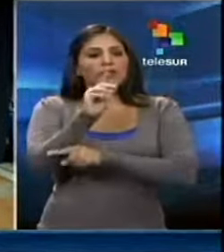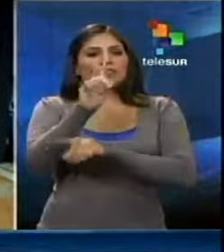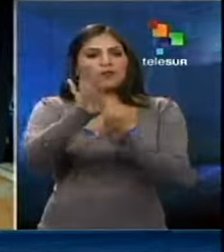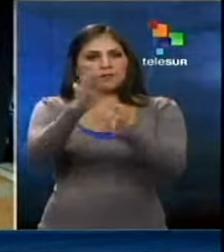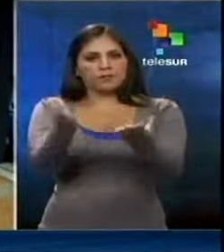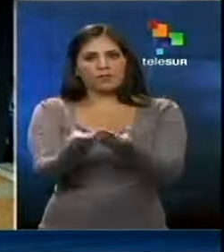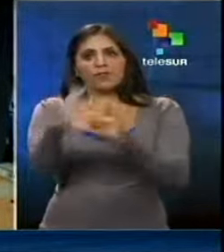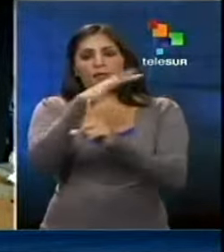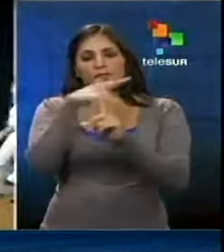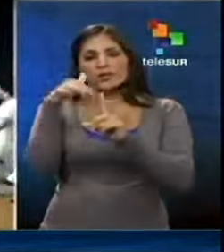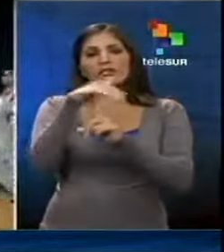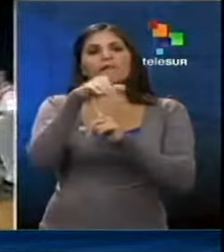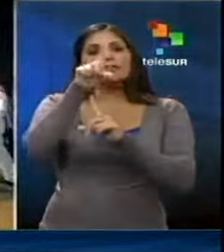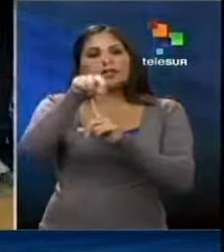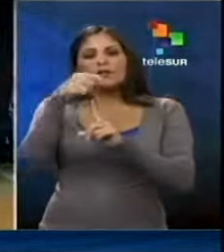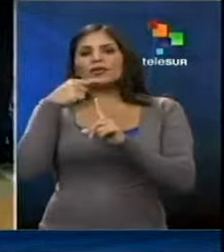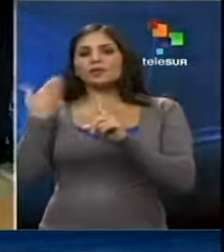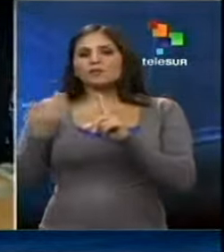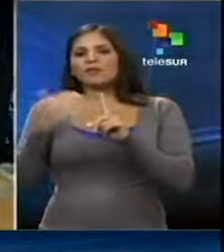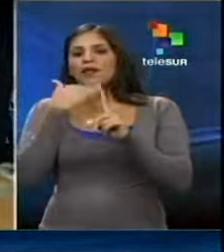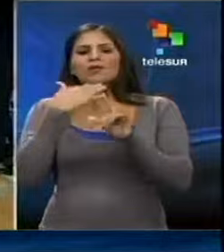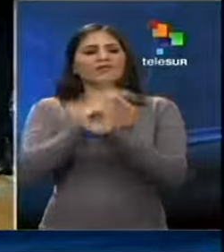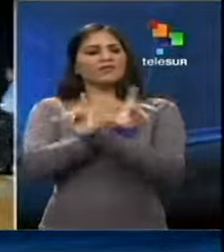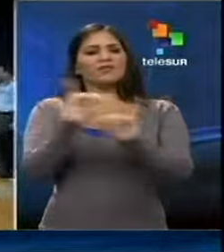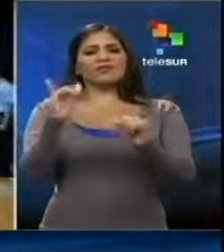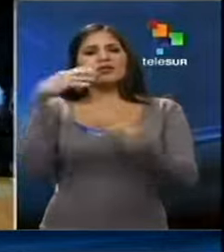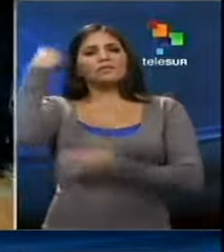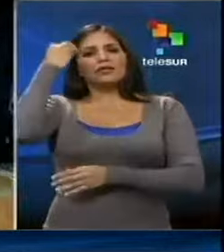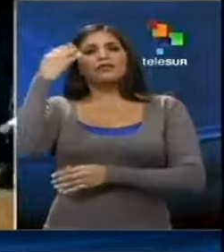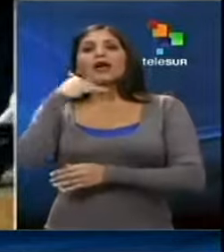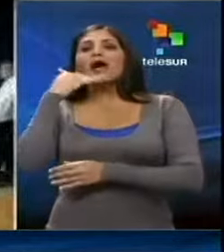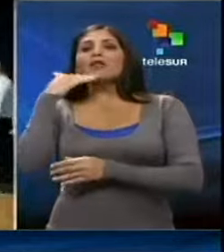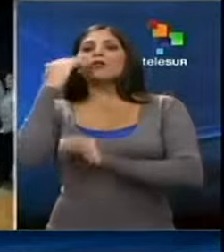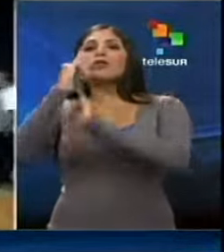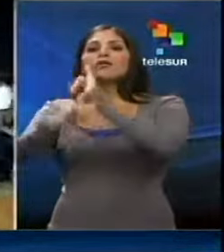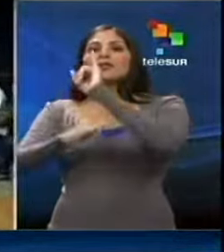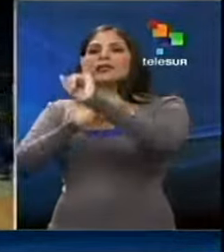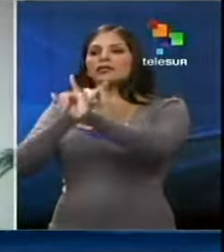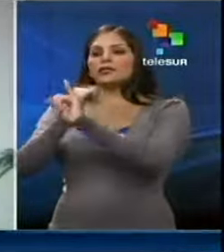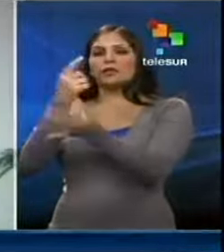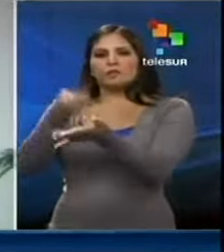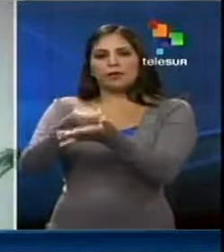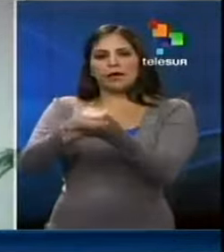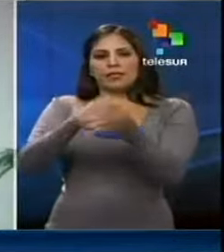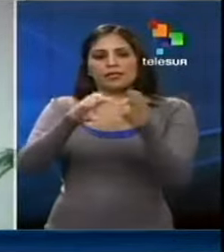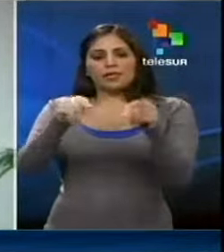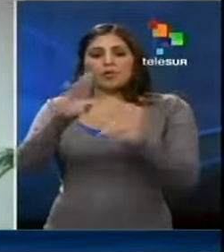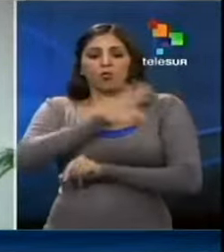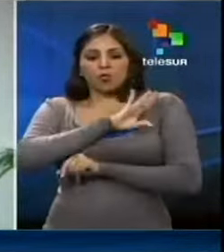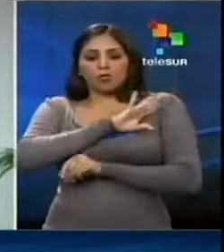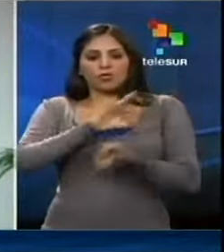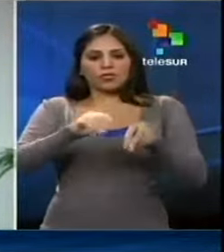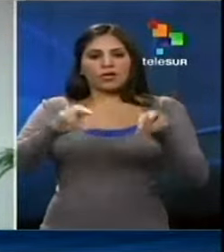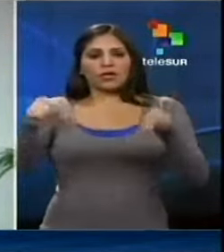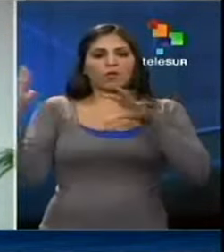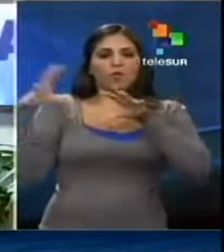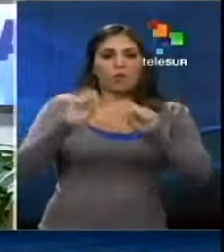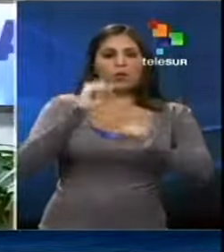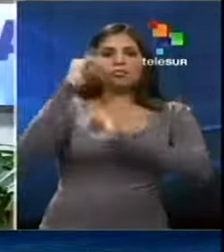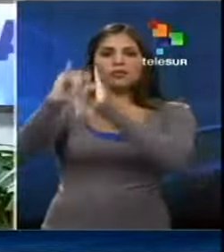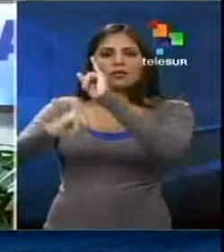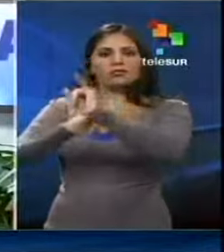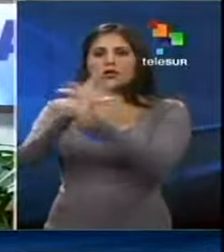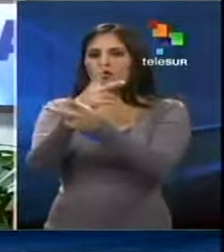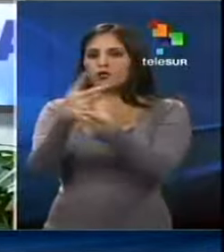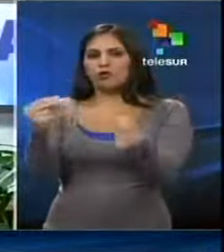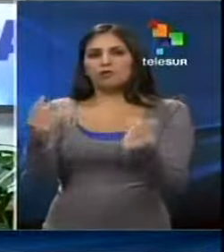También resaltó la importancia de darle fin a lo que denominó extranjerización de la tierra, es decir, la apropiación de terrenos por parte de transnacionales.